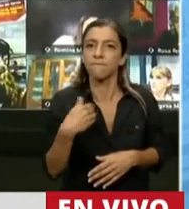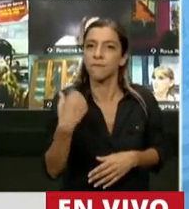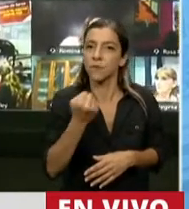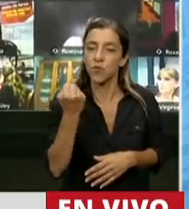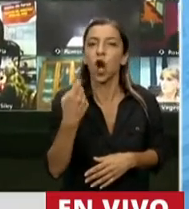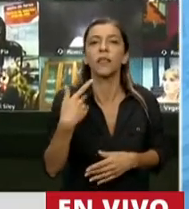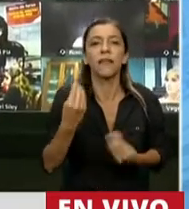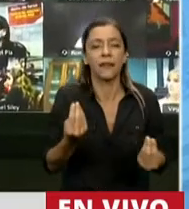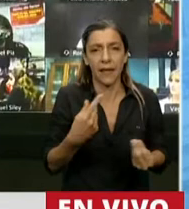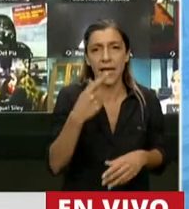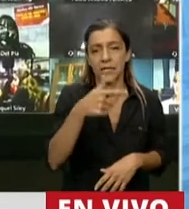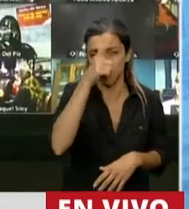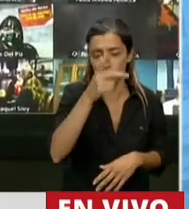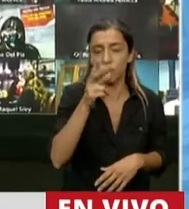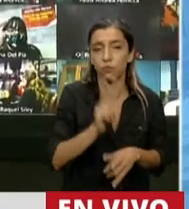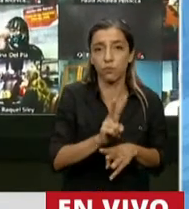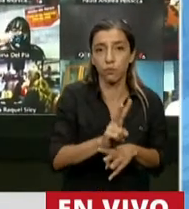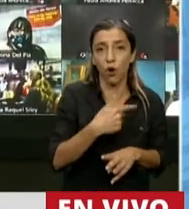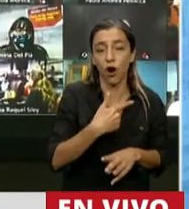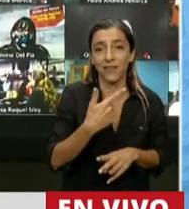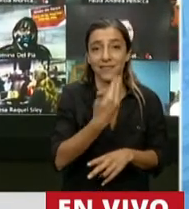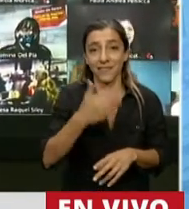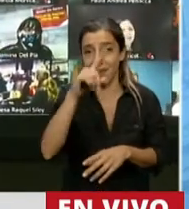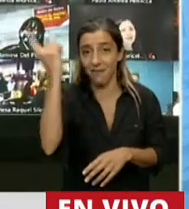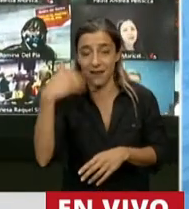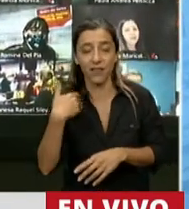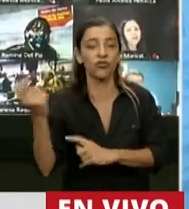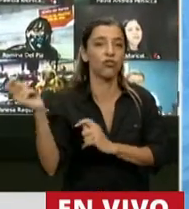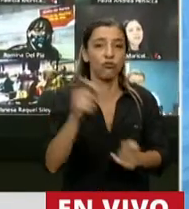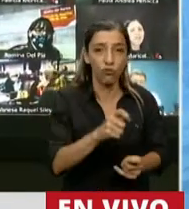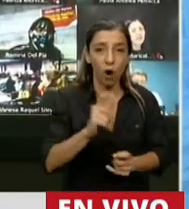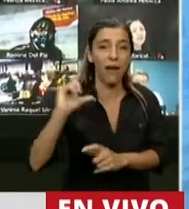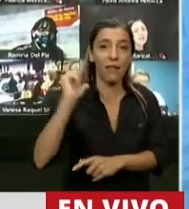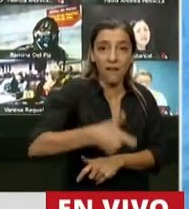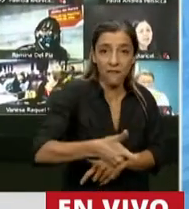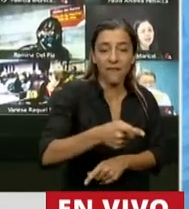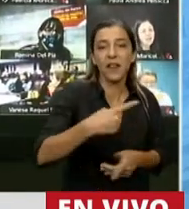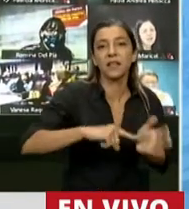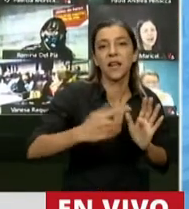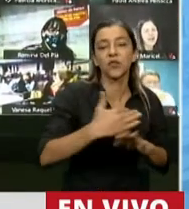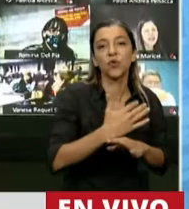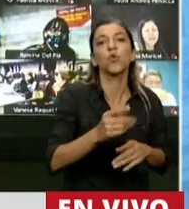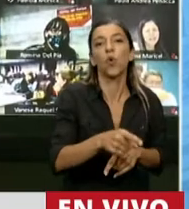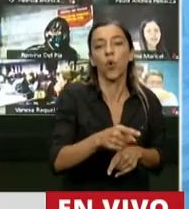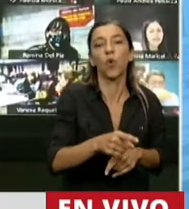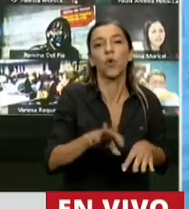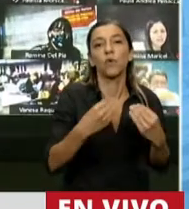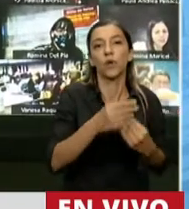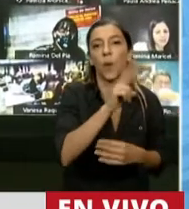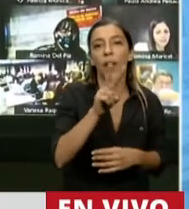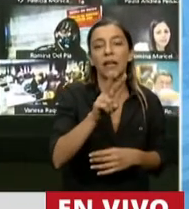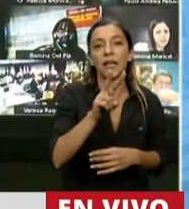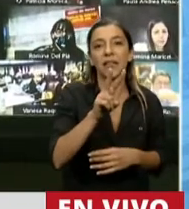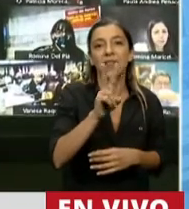transferir de la Policía Federal Argentina a la Ciudad Autónoma de Buenos Aires 20.248